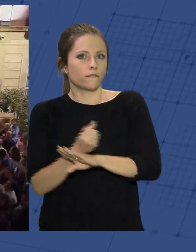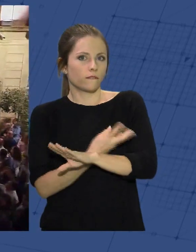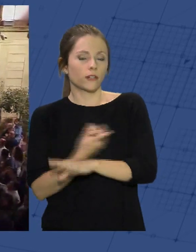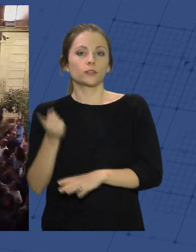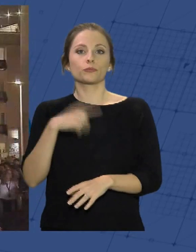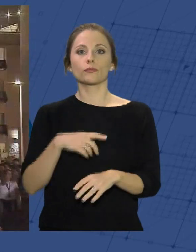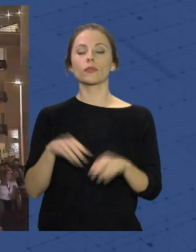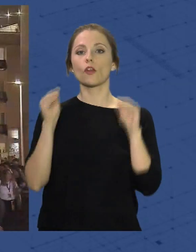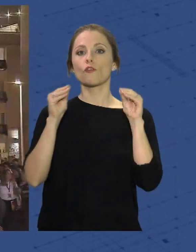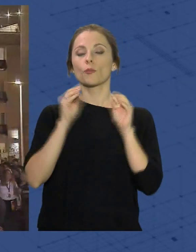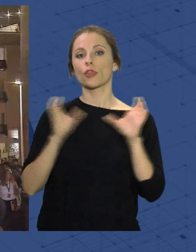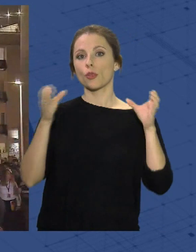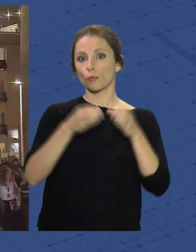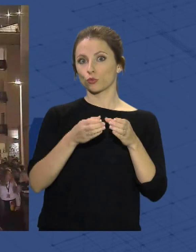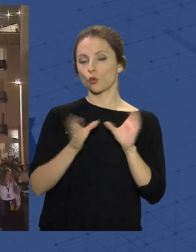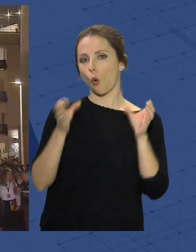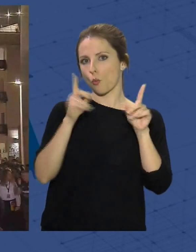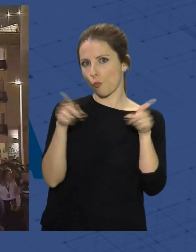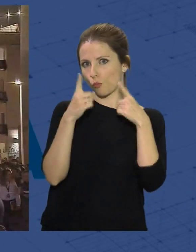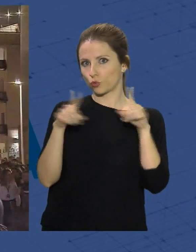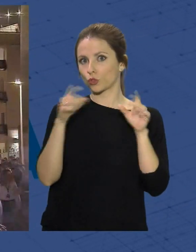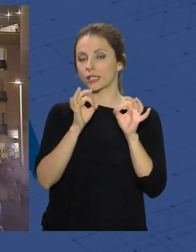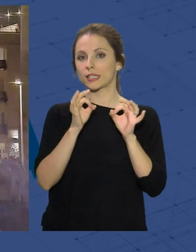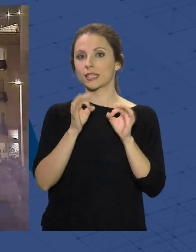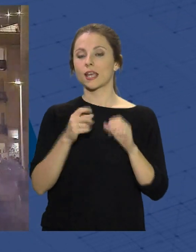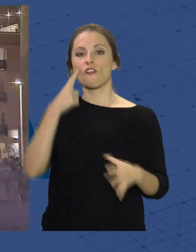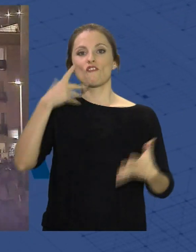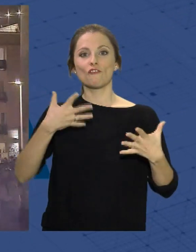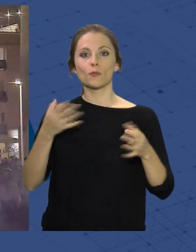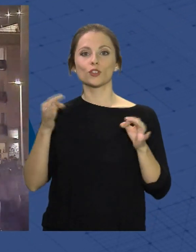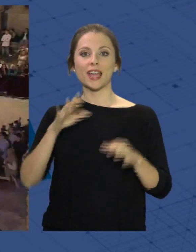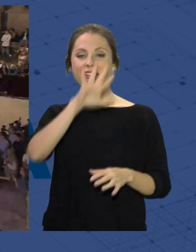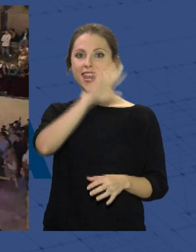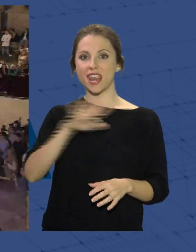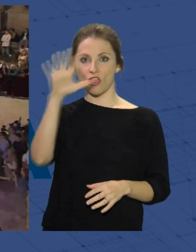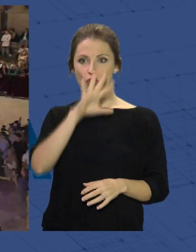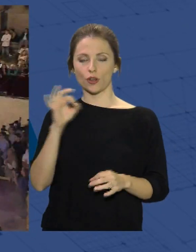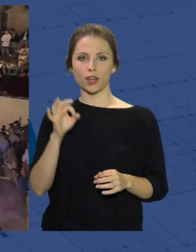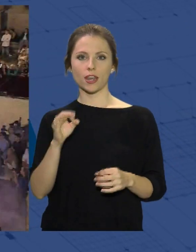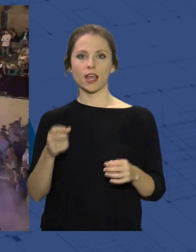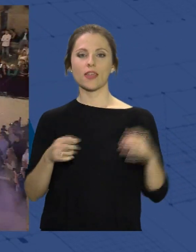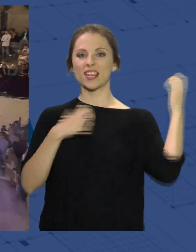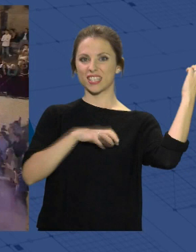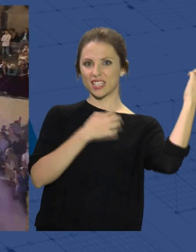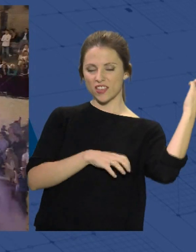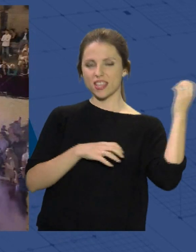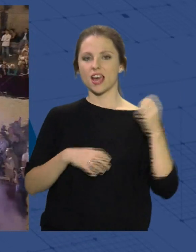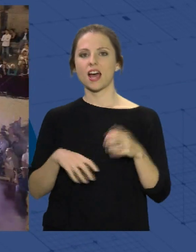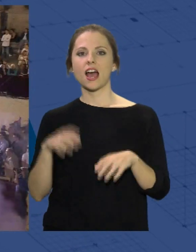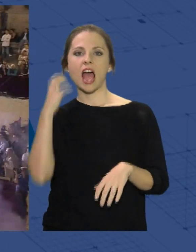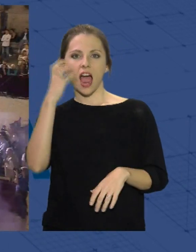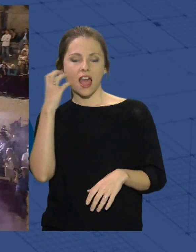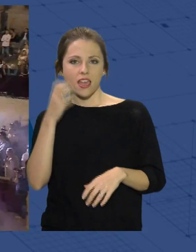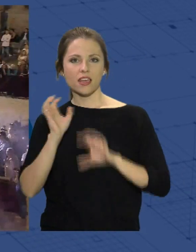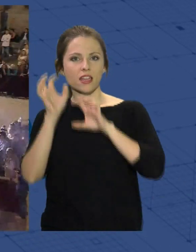musicales, las imágenes han estado acompañadas por las bandas más prestigiosas del panorama nacional. Redención de Sevilla, Pasión de Linares, Rosario de Cádiz,